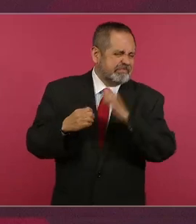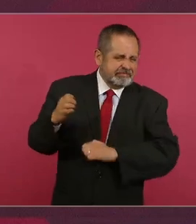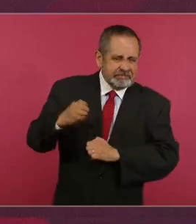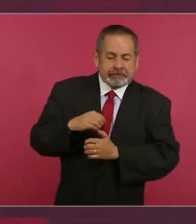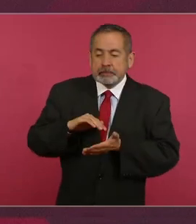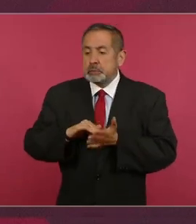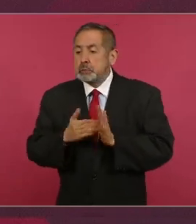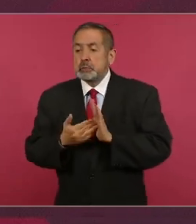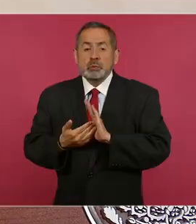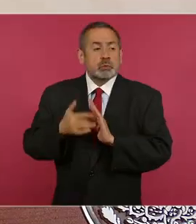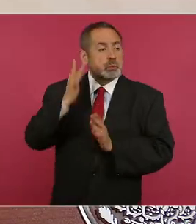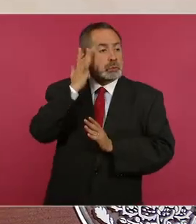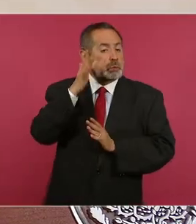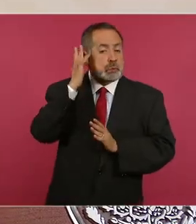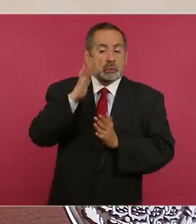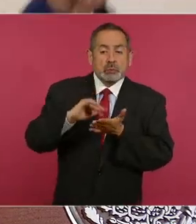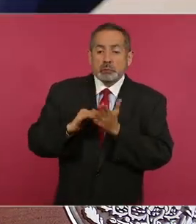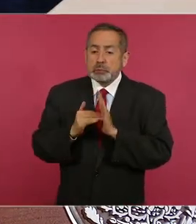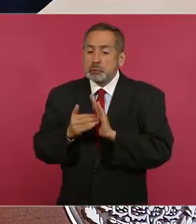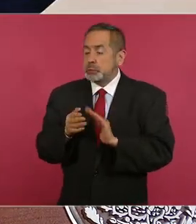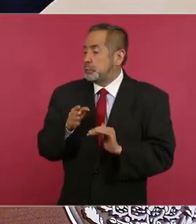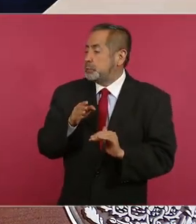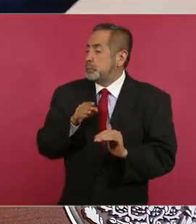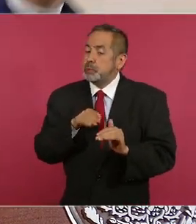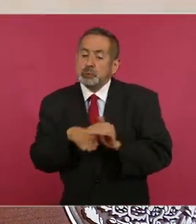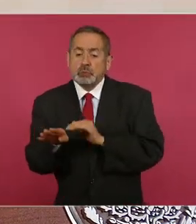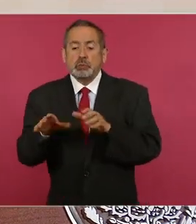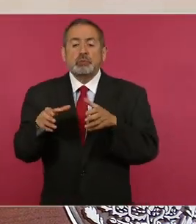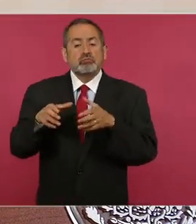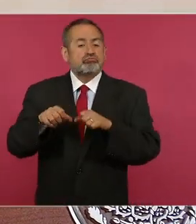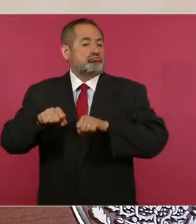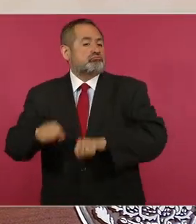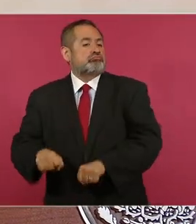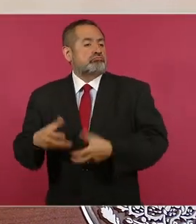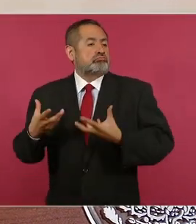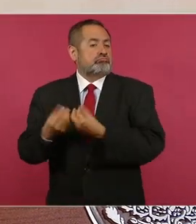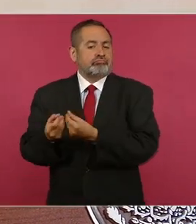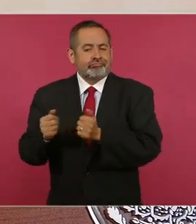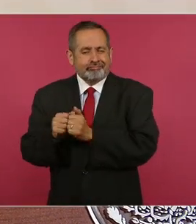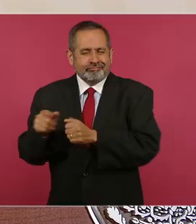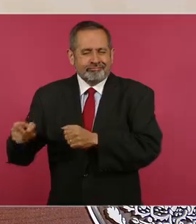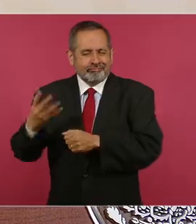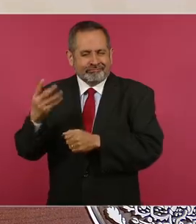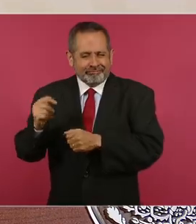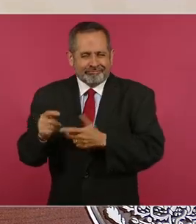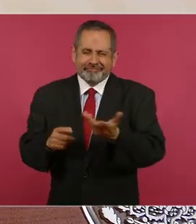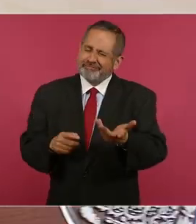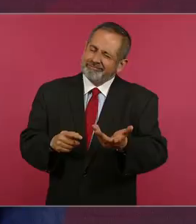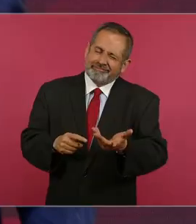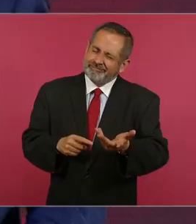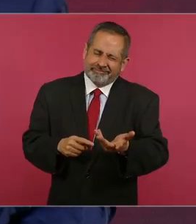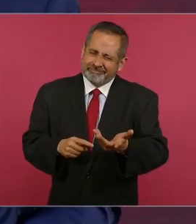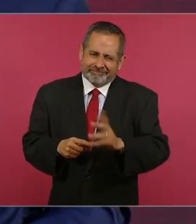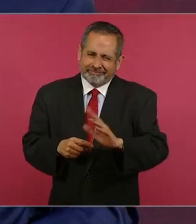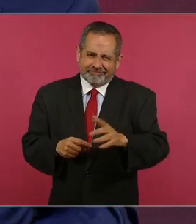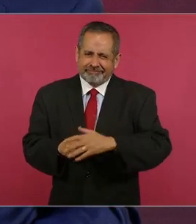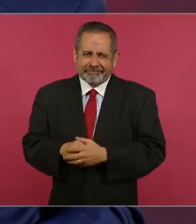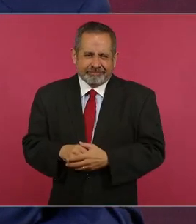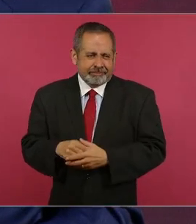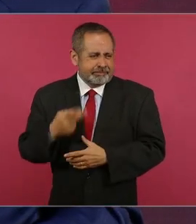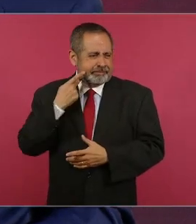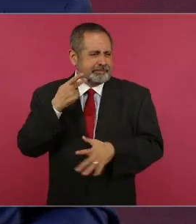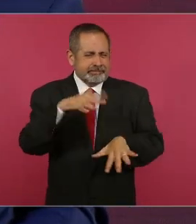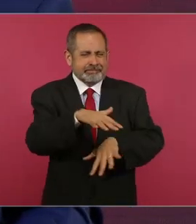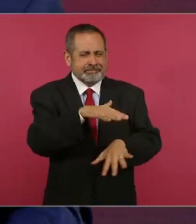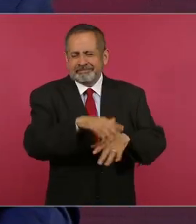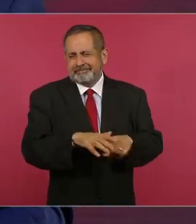de que quieren colarse, entre comillas, hablando en el argot de la politiquería.